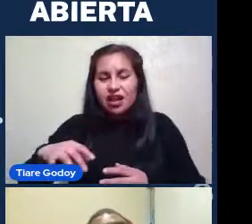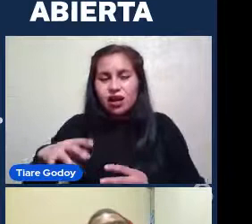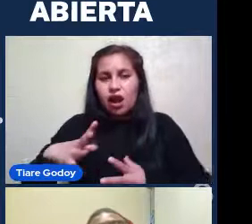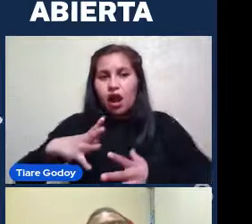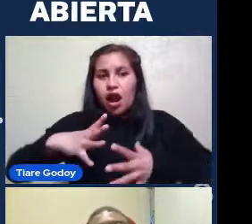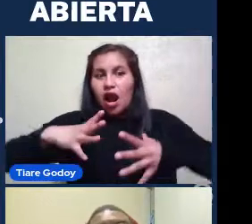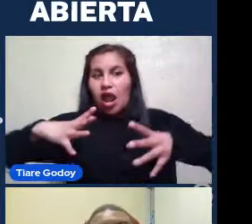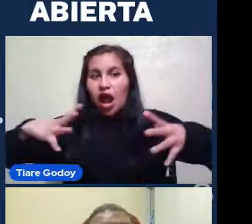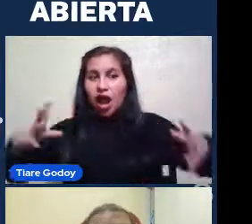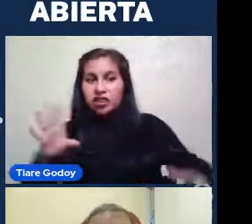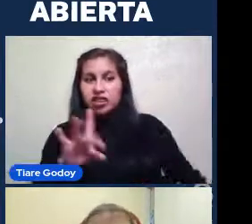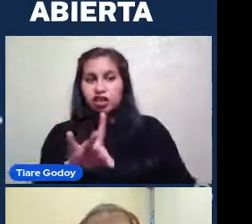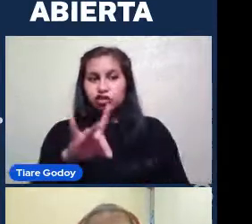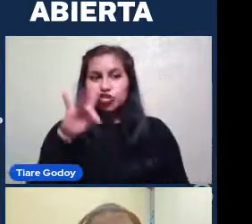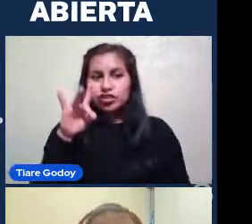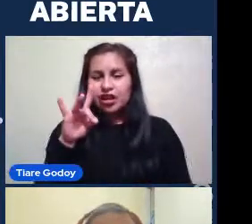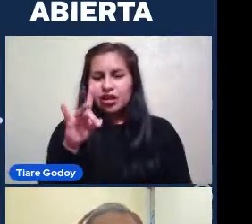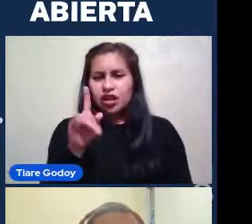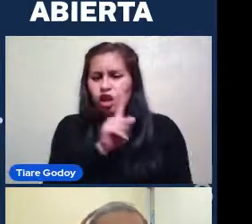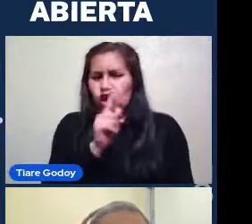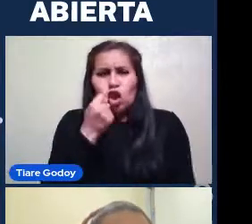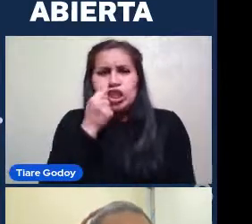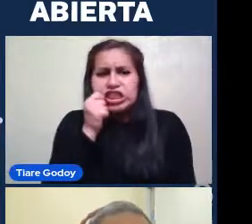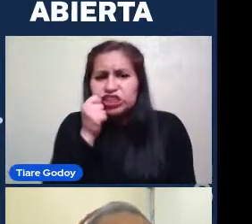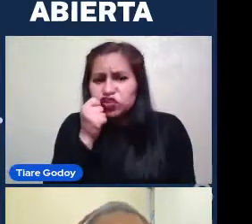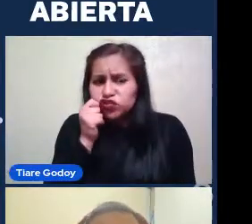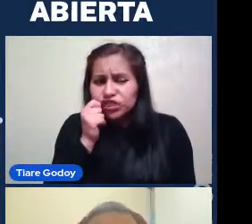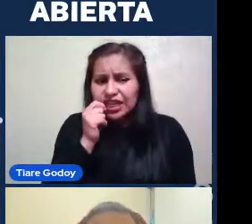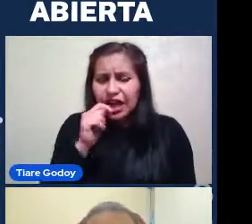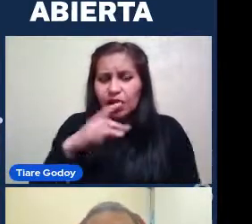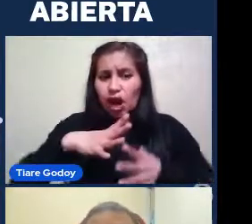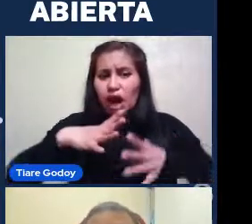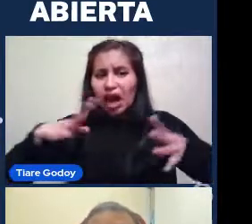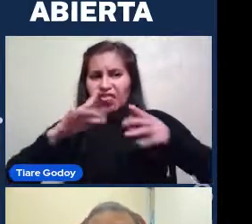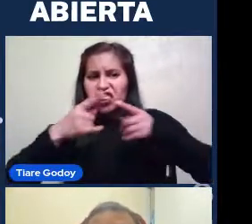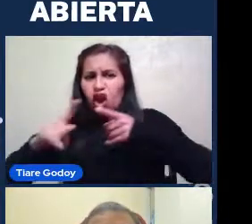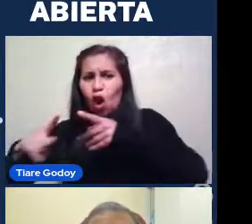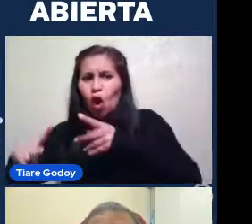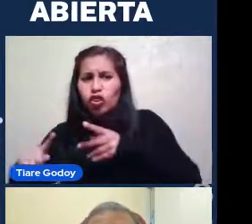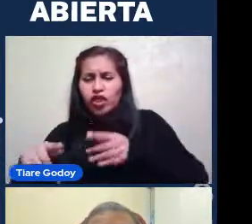quiere decir Que cada galaxia Elíptica Sea más grande Que otras espirales Sino que